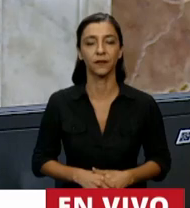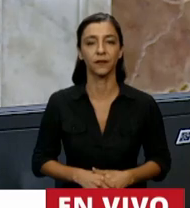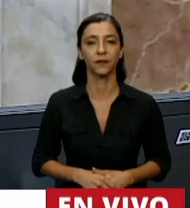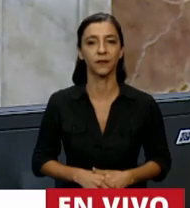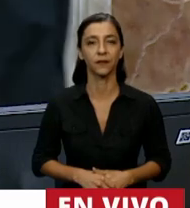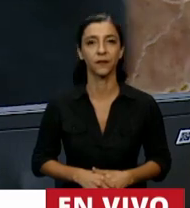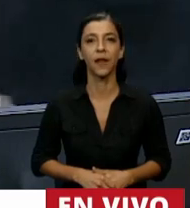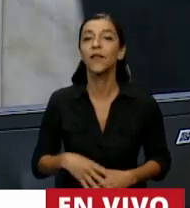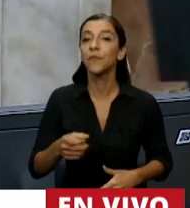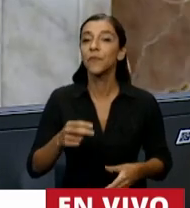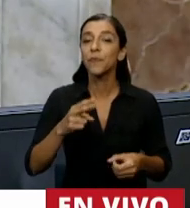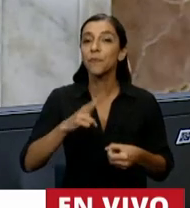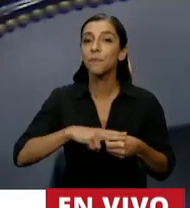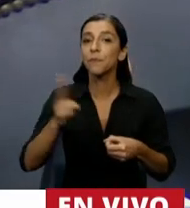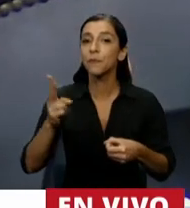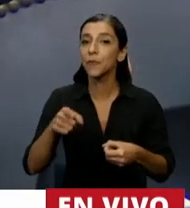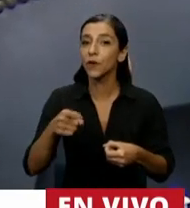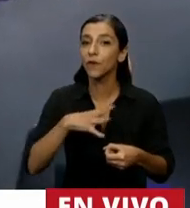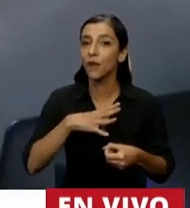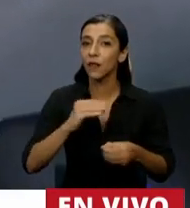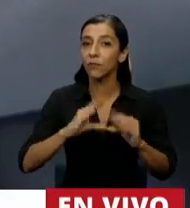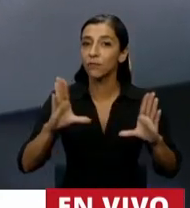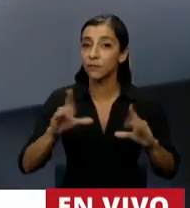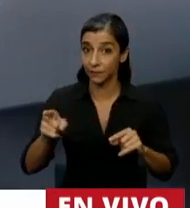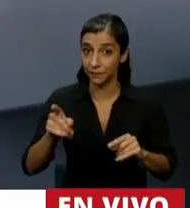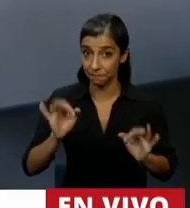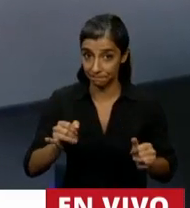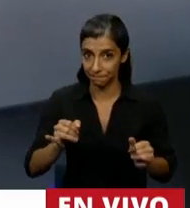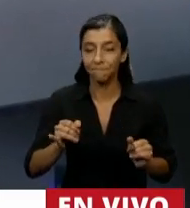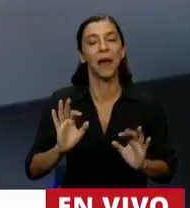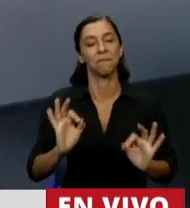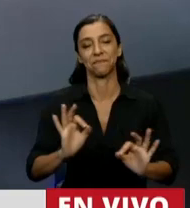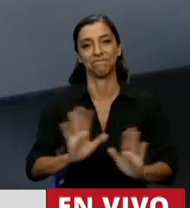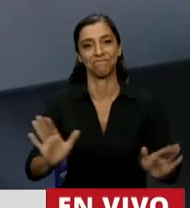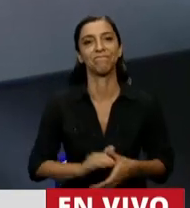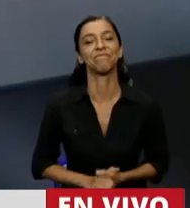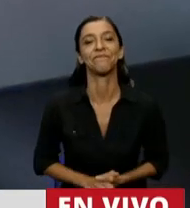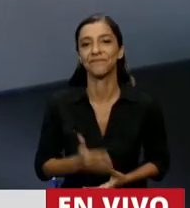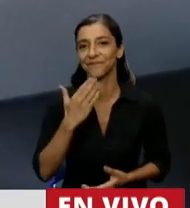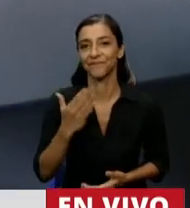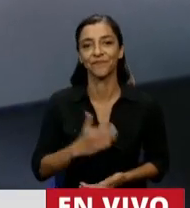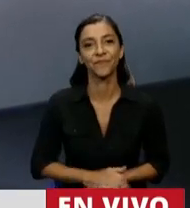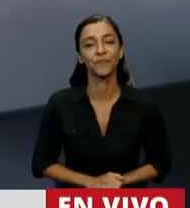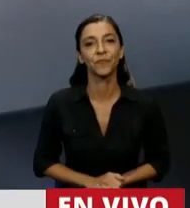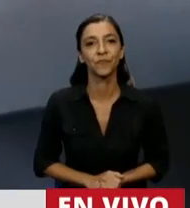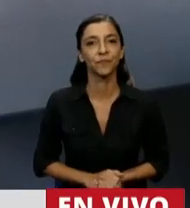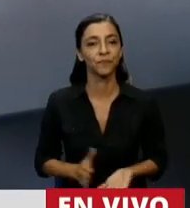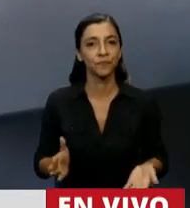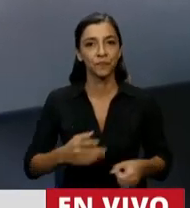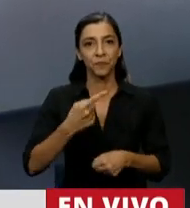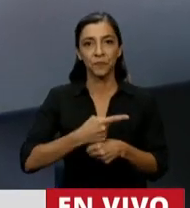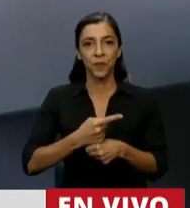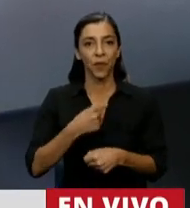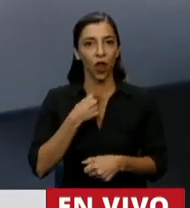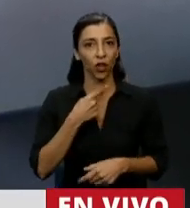No tiene el micrófono encendido, diputado. Ahora sí. Ahora sí, gracias. Bien, lo primero que quiero